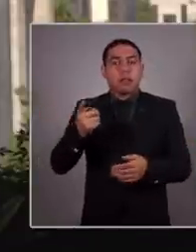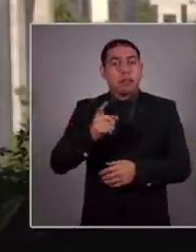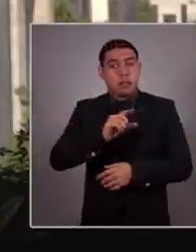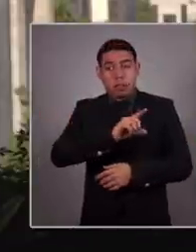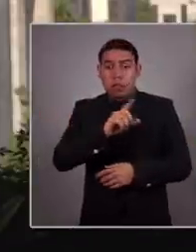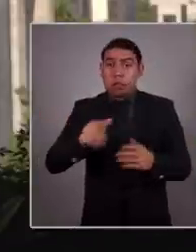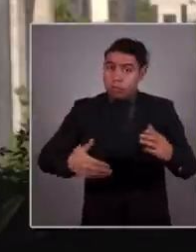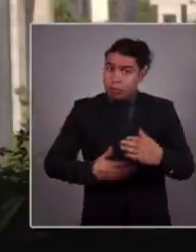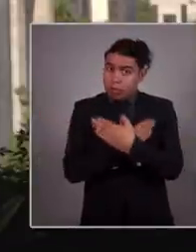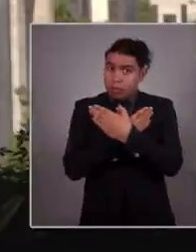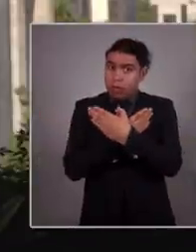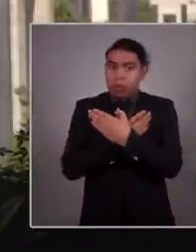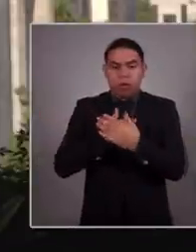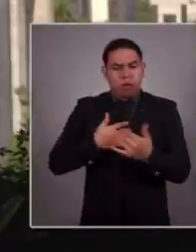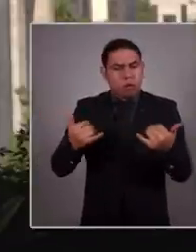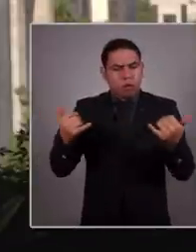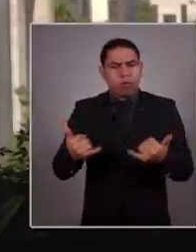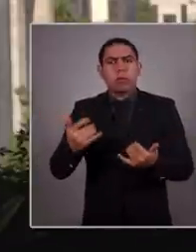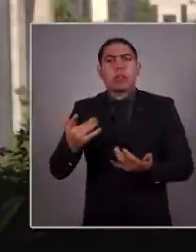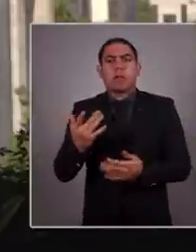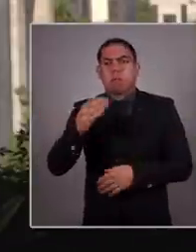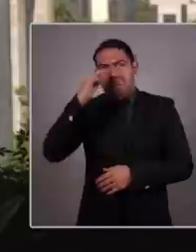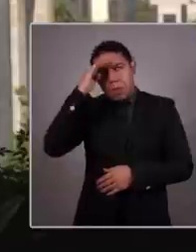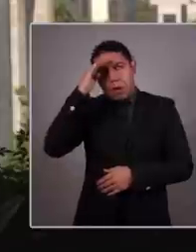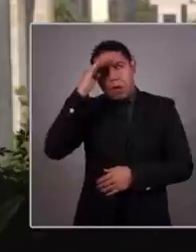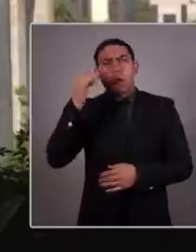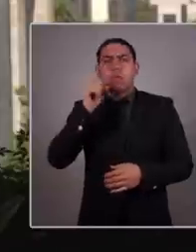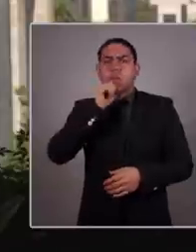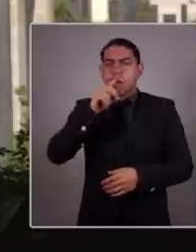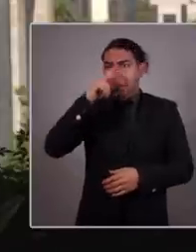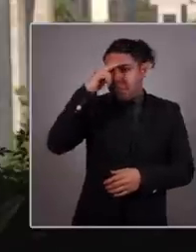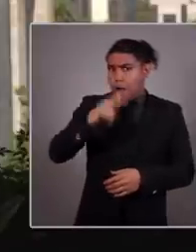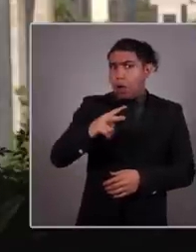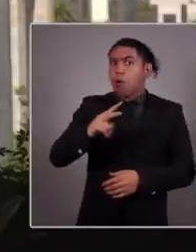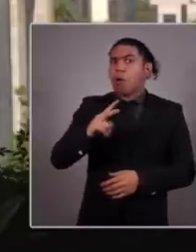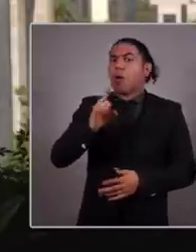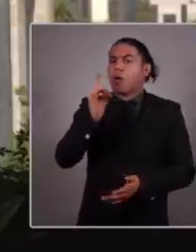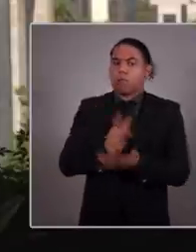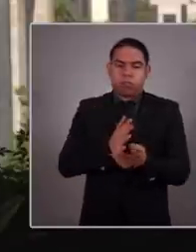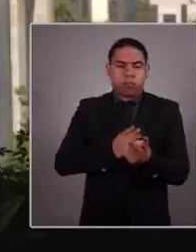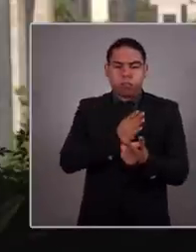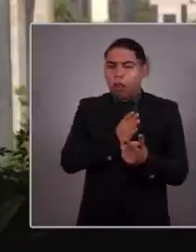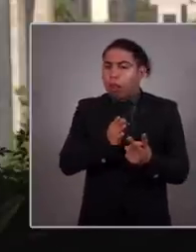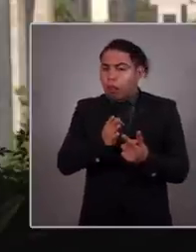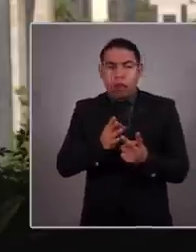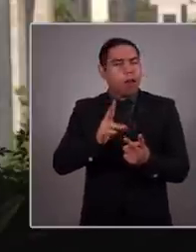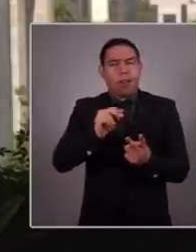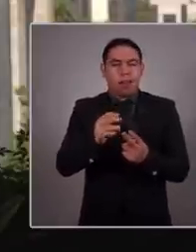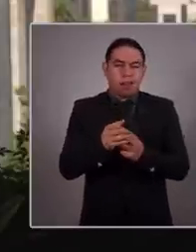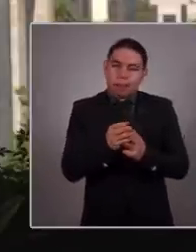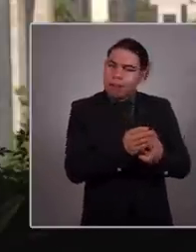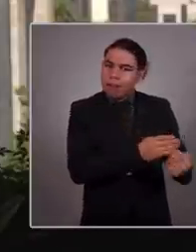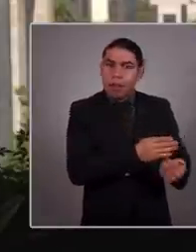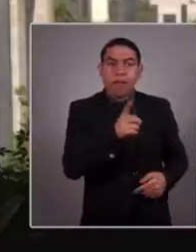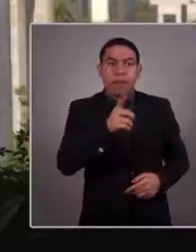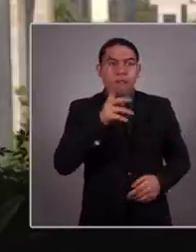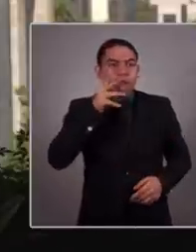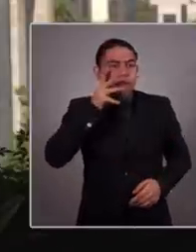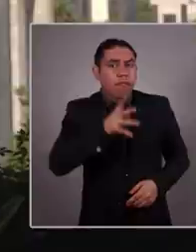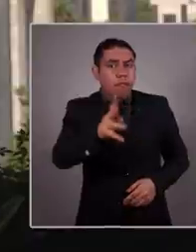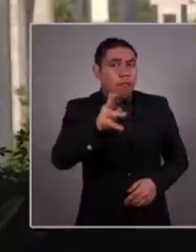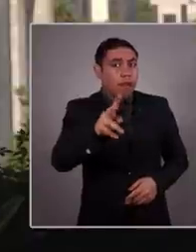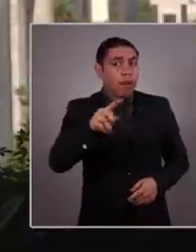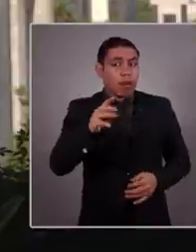Movimiento Ciudadano nos resistimos a pensar que en México solo hay de esas dos sopas. Todo lo contrario. Lo que tenemos enfrente es la